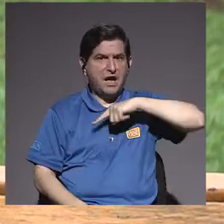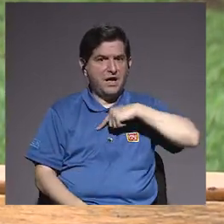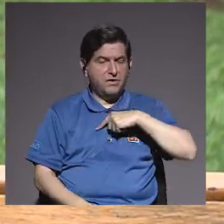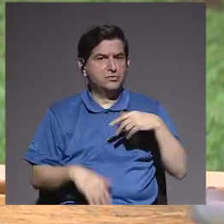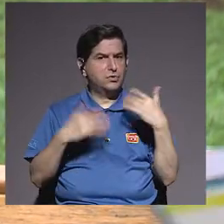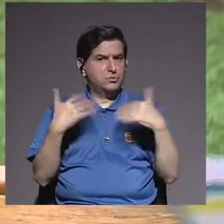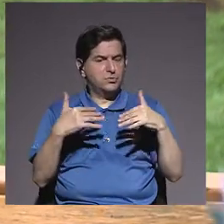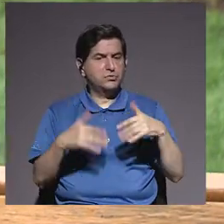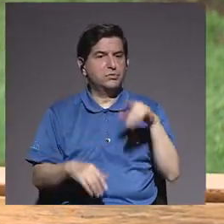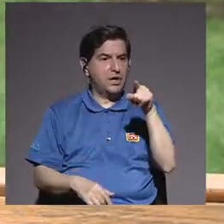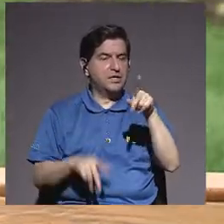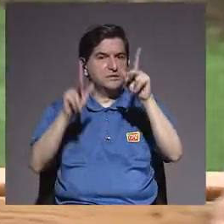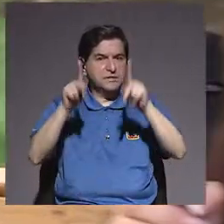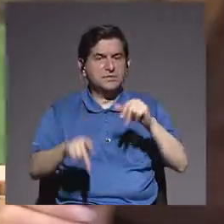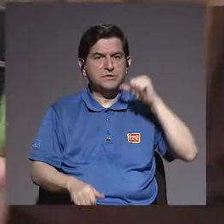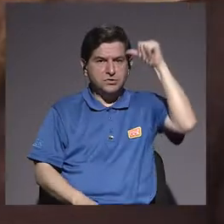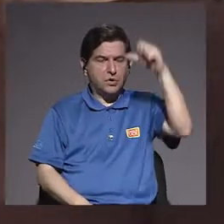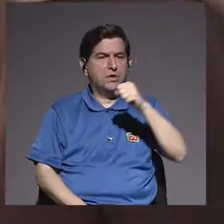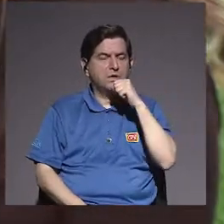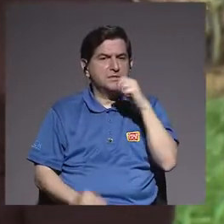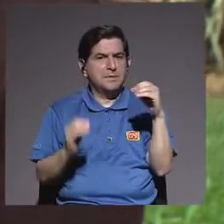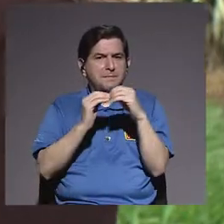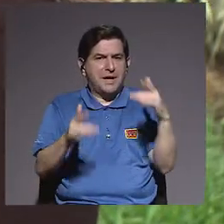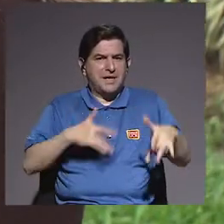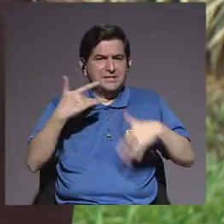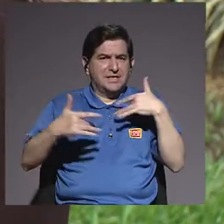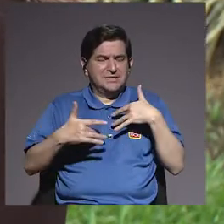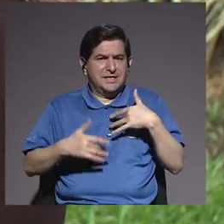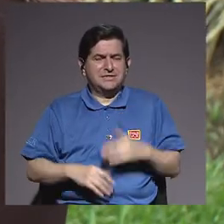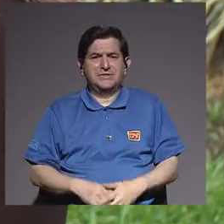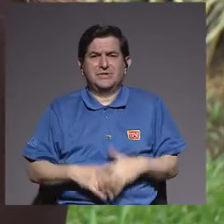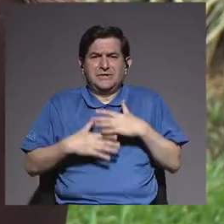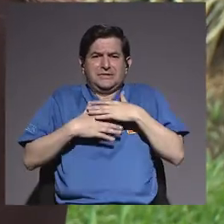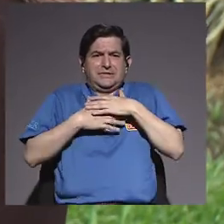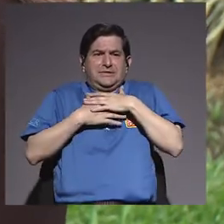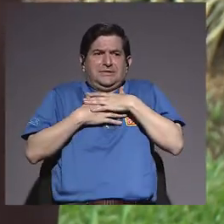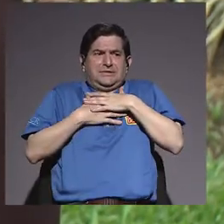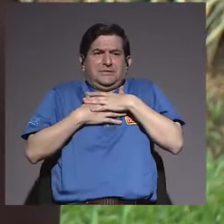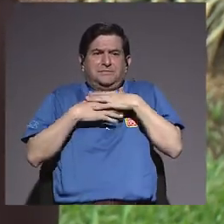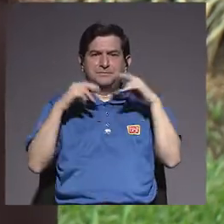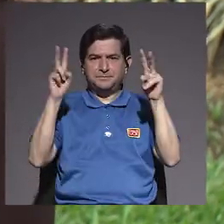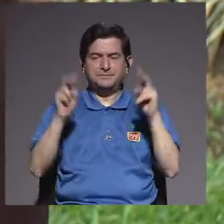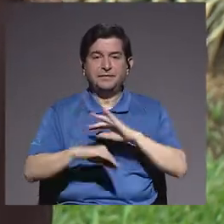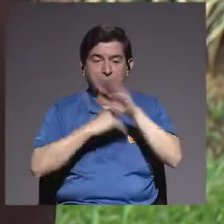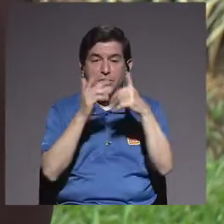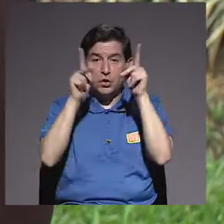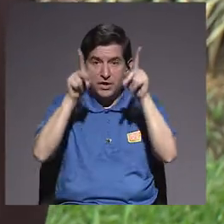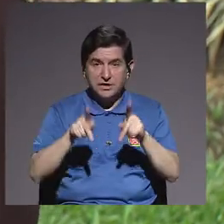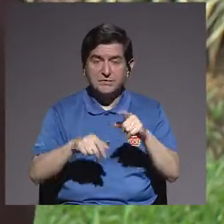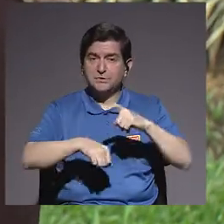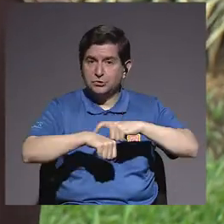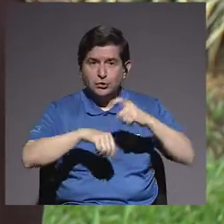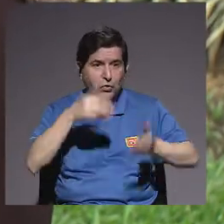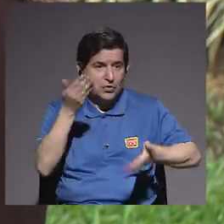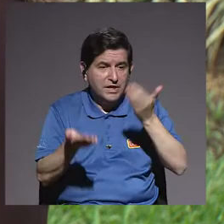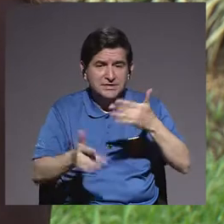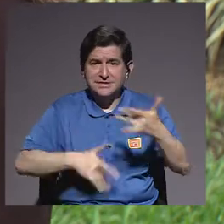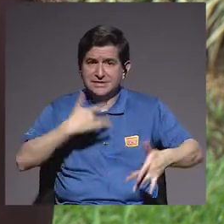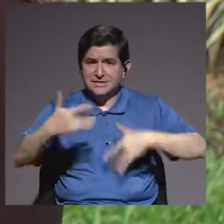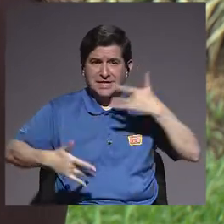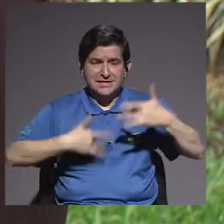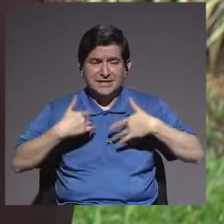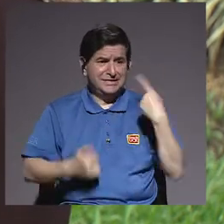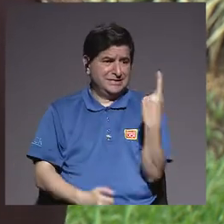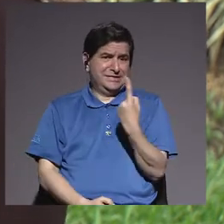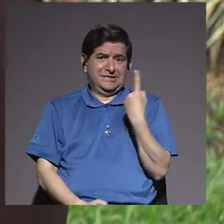y ahí, bueno, aprovechando esto último que estaba comentando, quería decir, todas las personas, pues en algún momento nos podemos